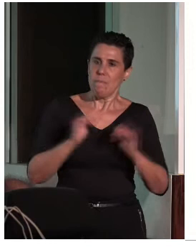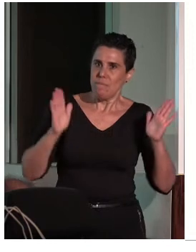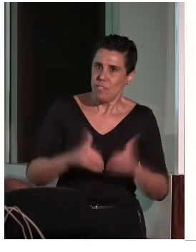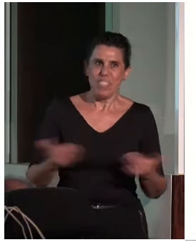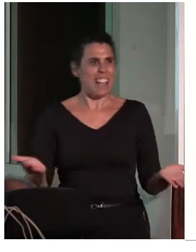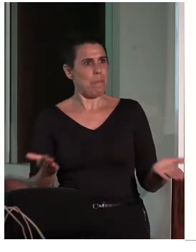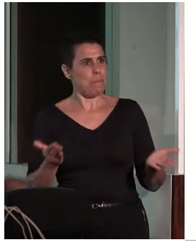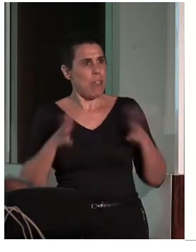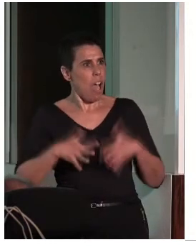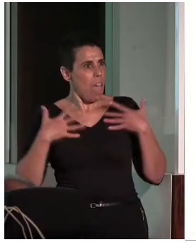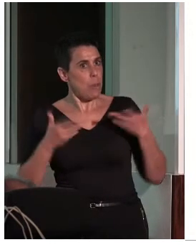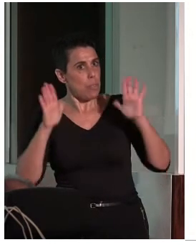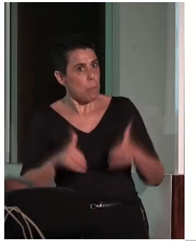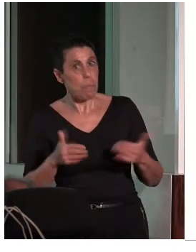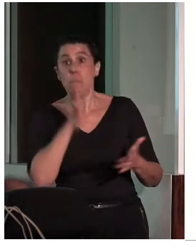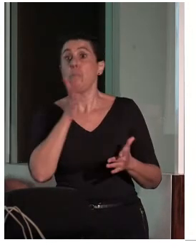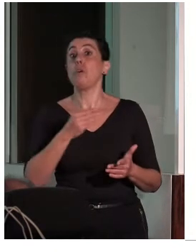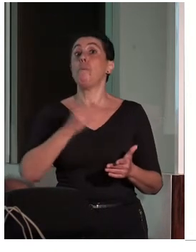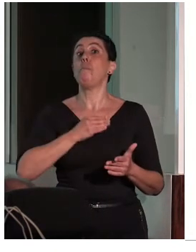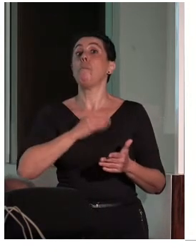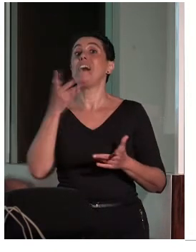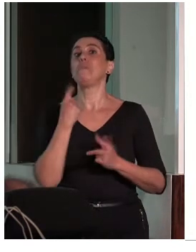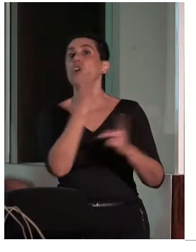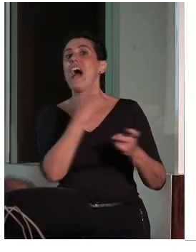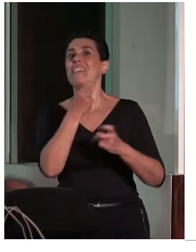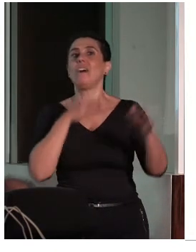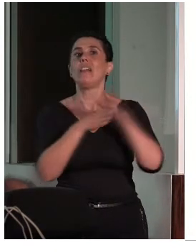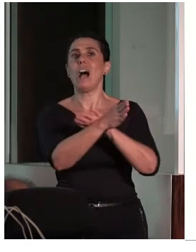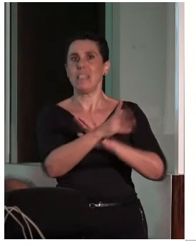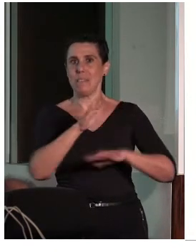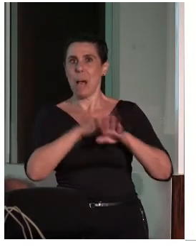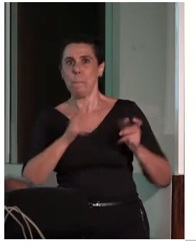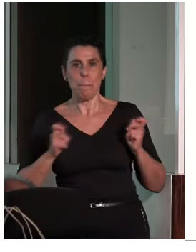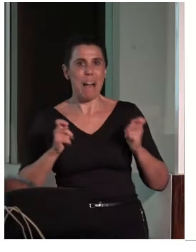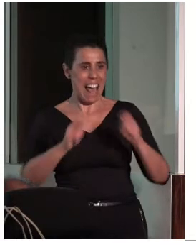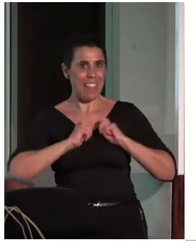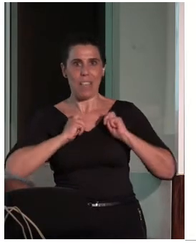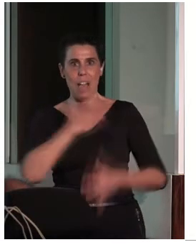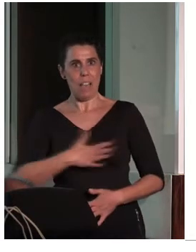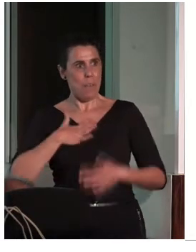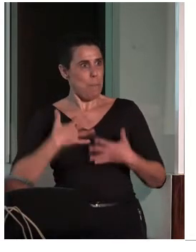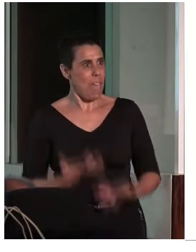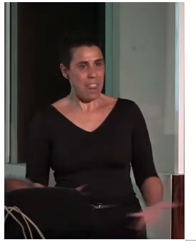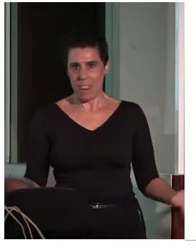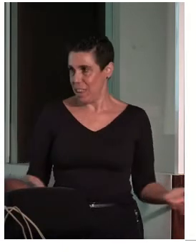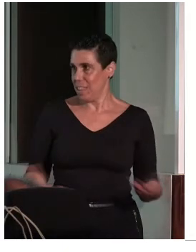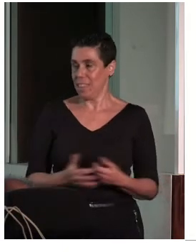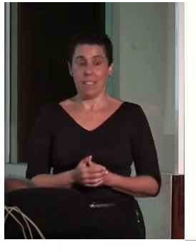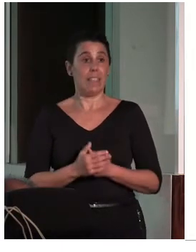el patrimonio necesita de la accesibilidad para potenciar y crear esos estados de bienestar. Y, por último,